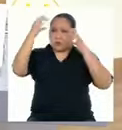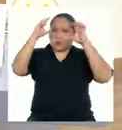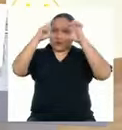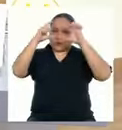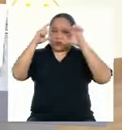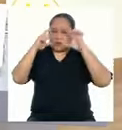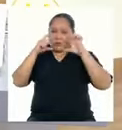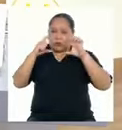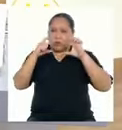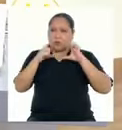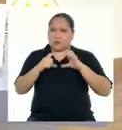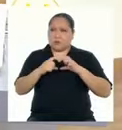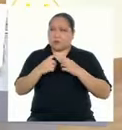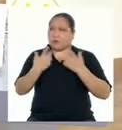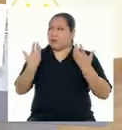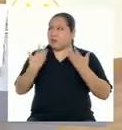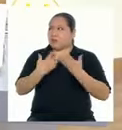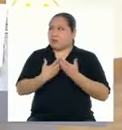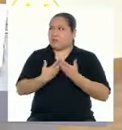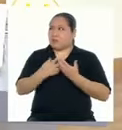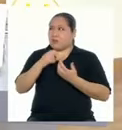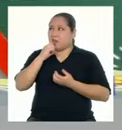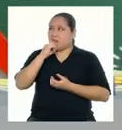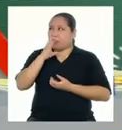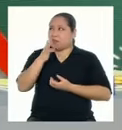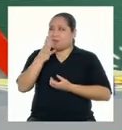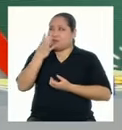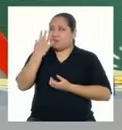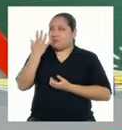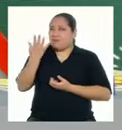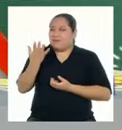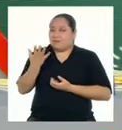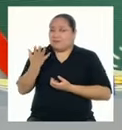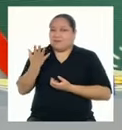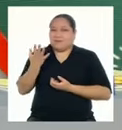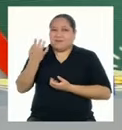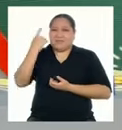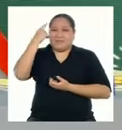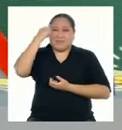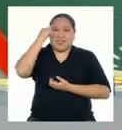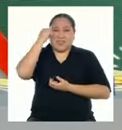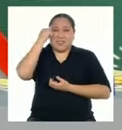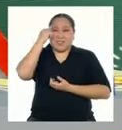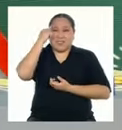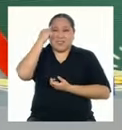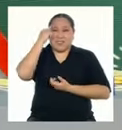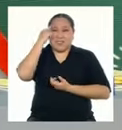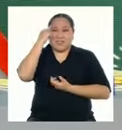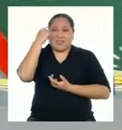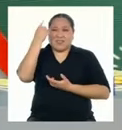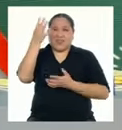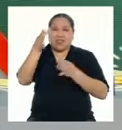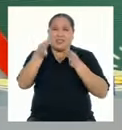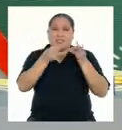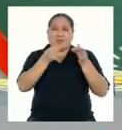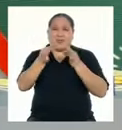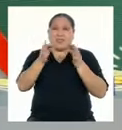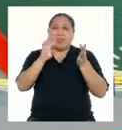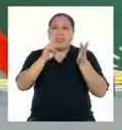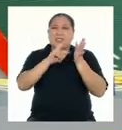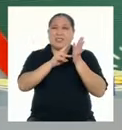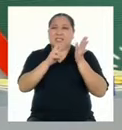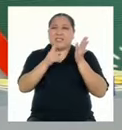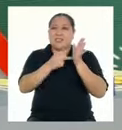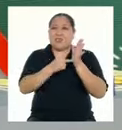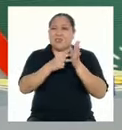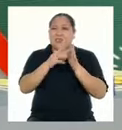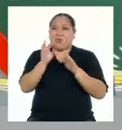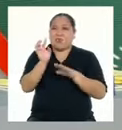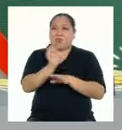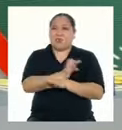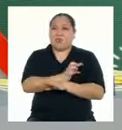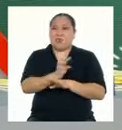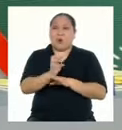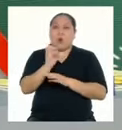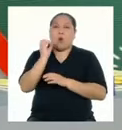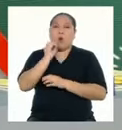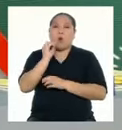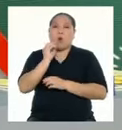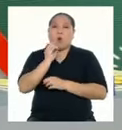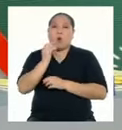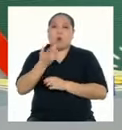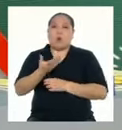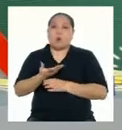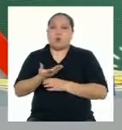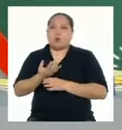relación a lo que se trató, pues... Creo que se trató sobre lo que significa una poesía o